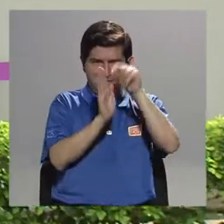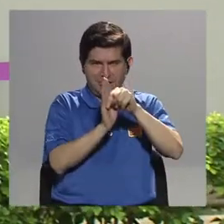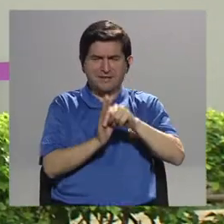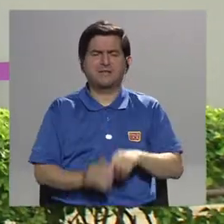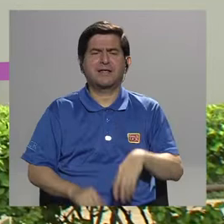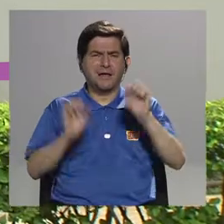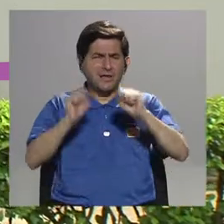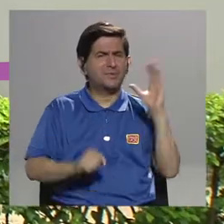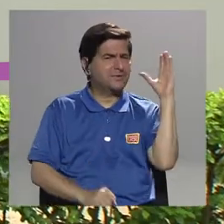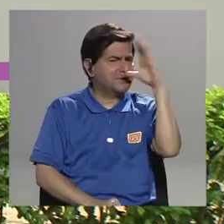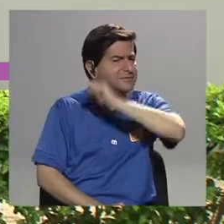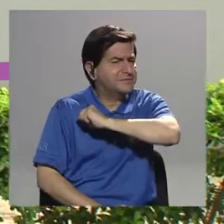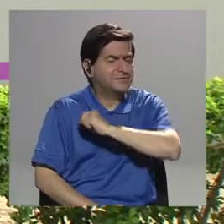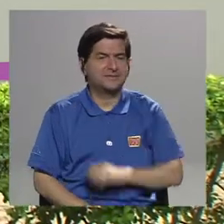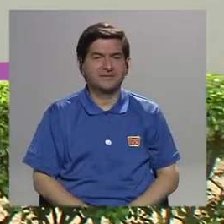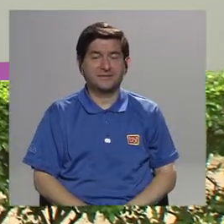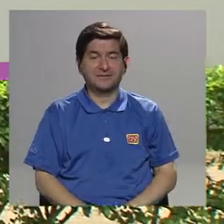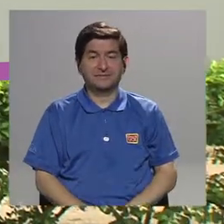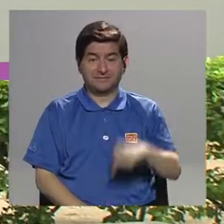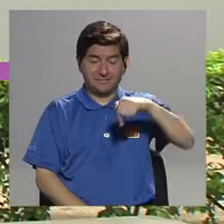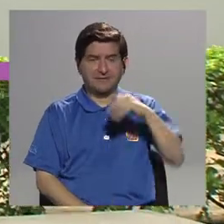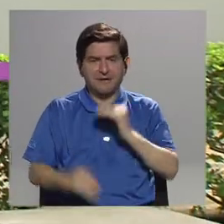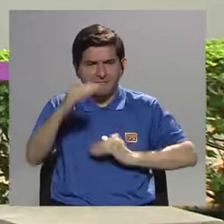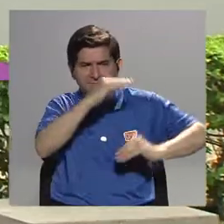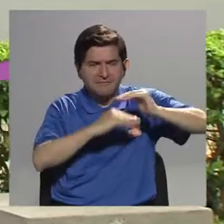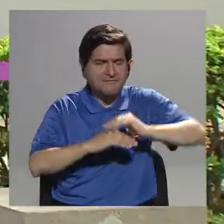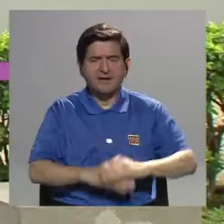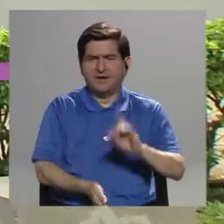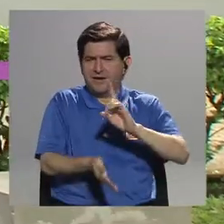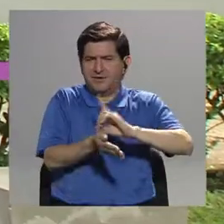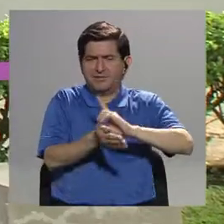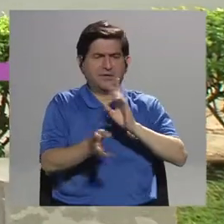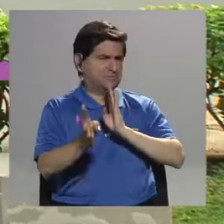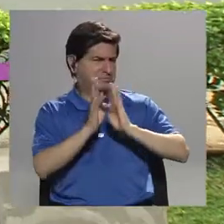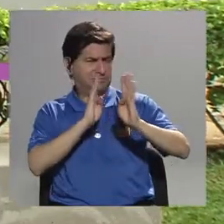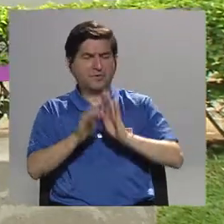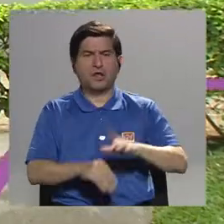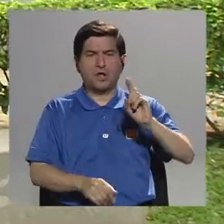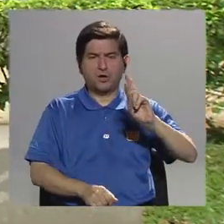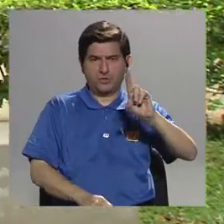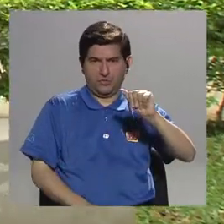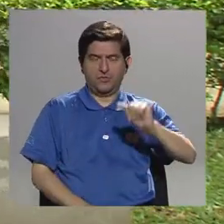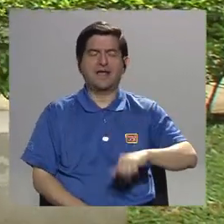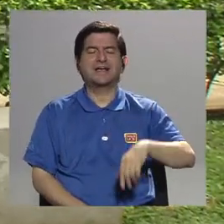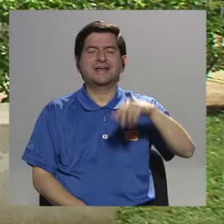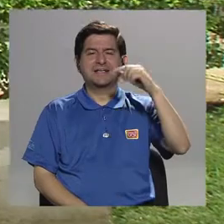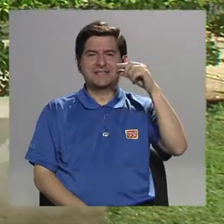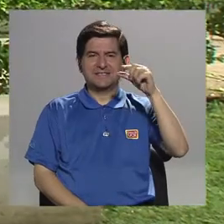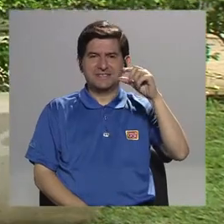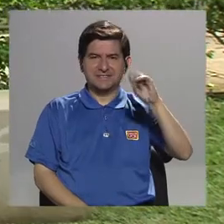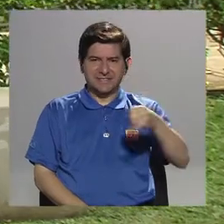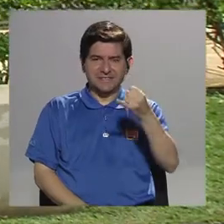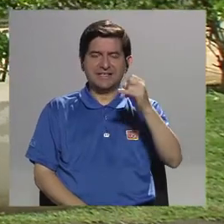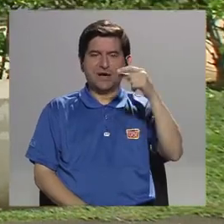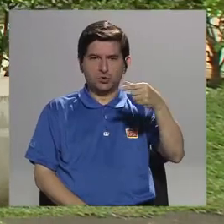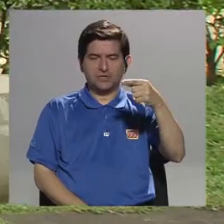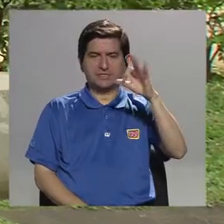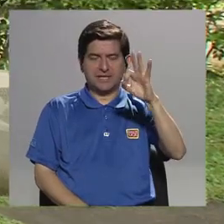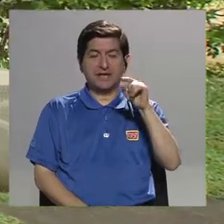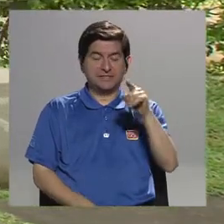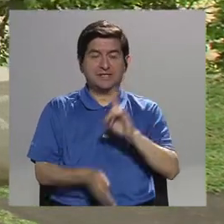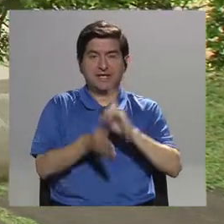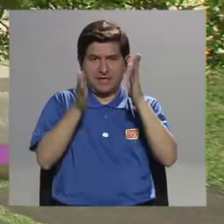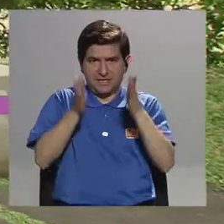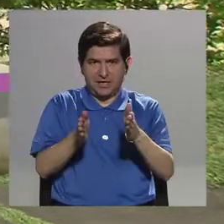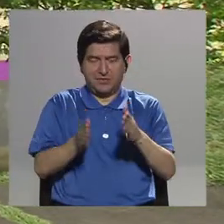nosotros esta media hora y así lo descubra. Estamos en la Facultad de Medicina y vamos a conversar con la doctora Jessica González Fernández.